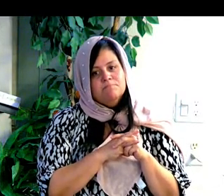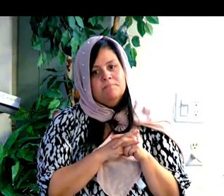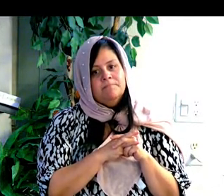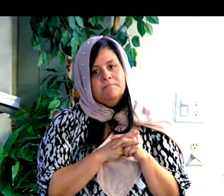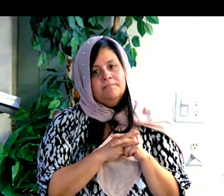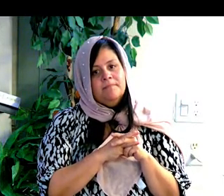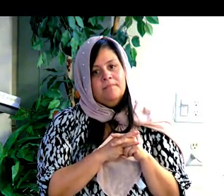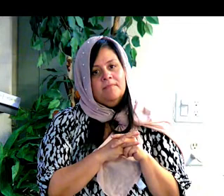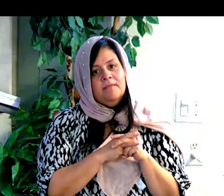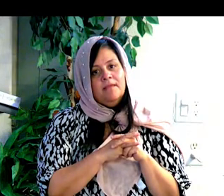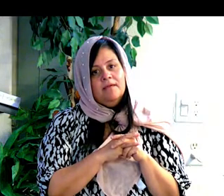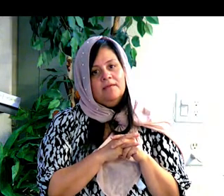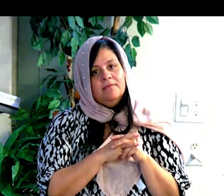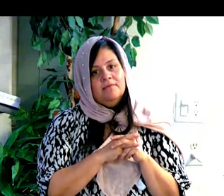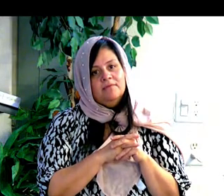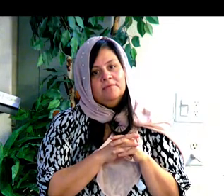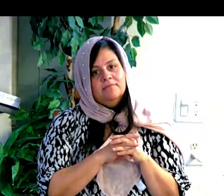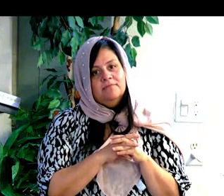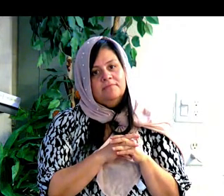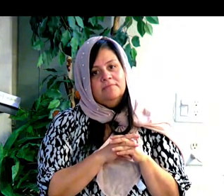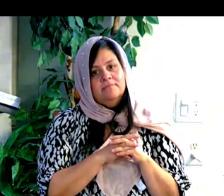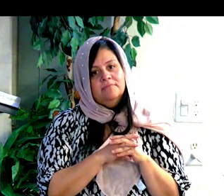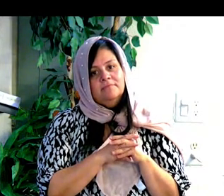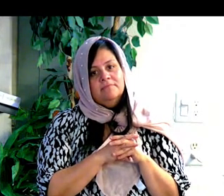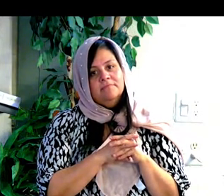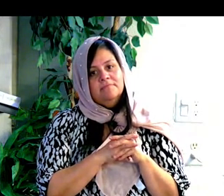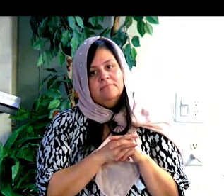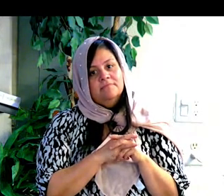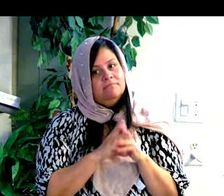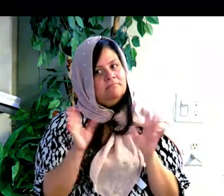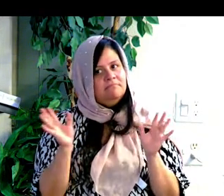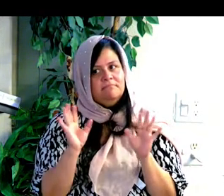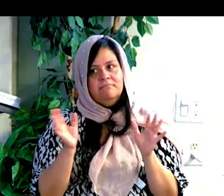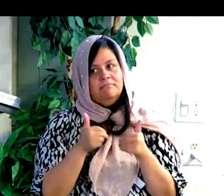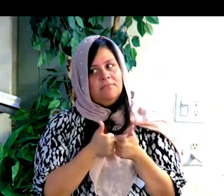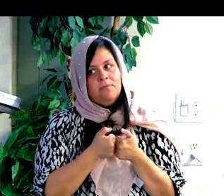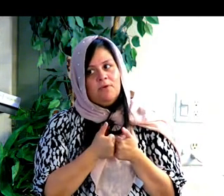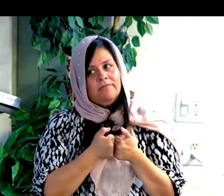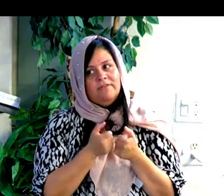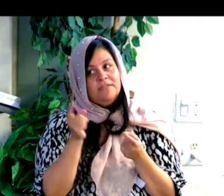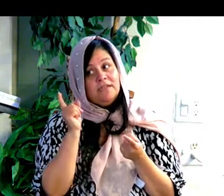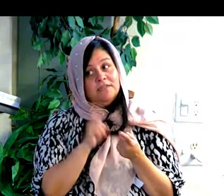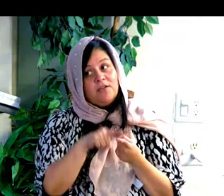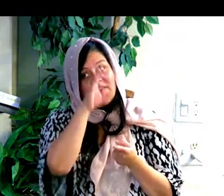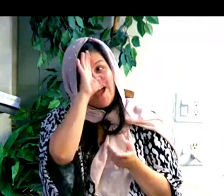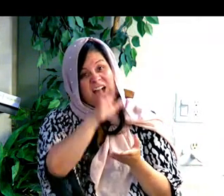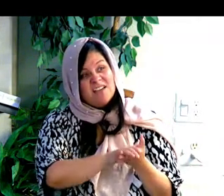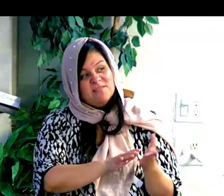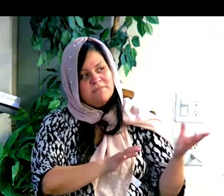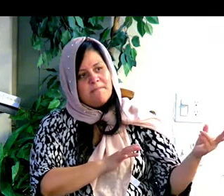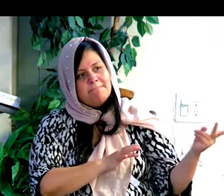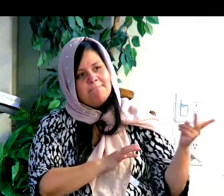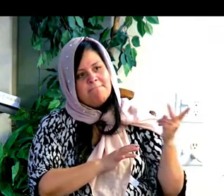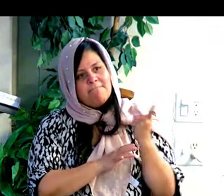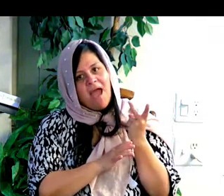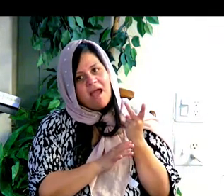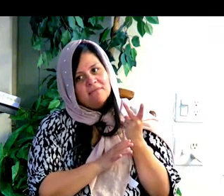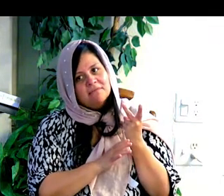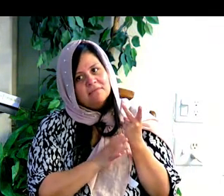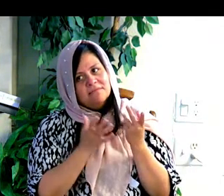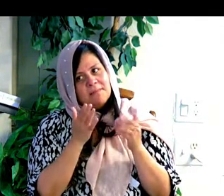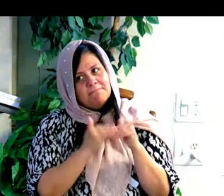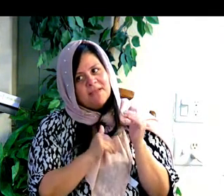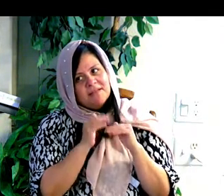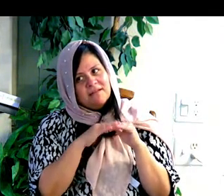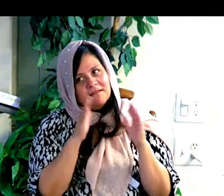novio, a su esposo. No more boyfriends until the husband comes back, right? Dice, y ya no hay otros novios